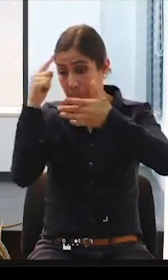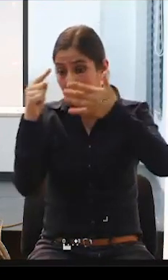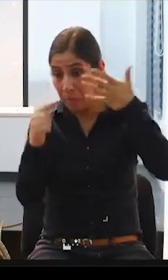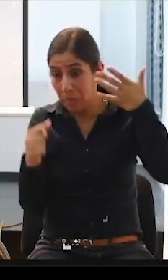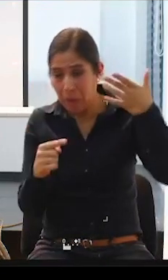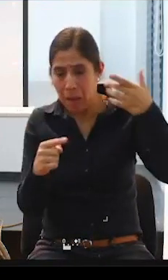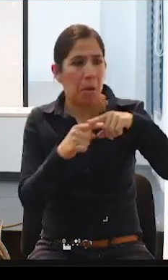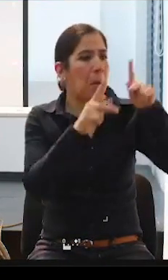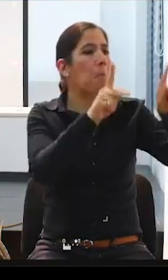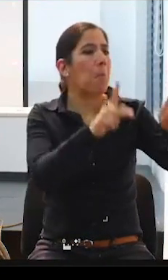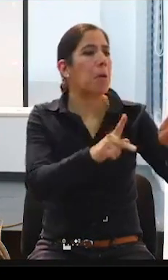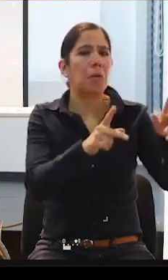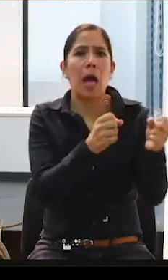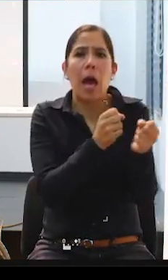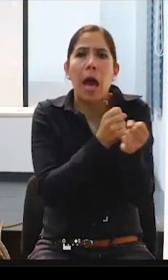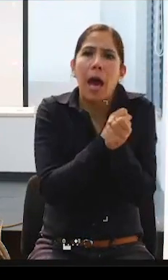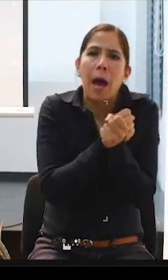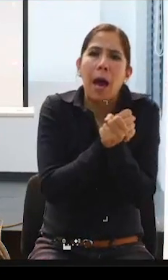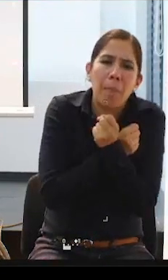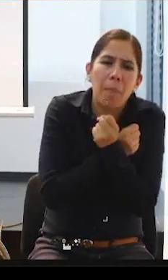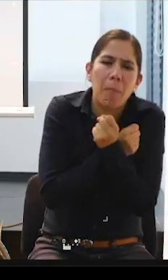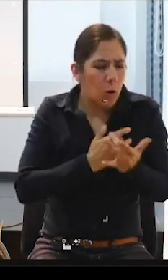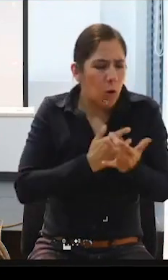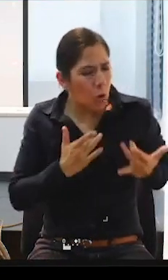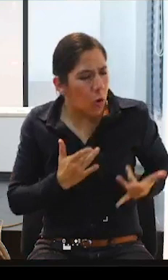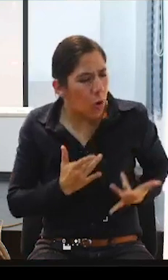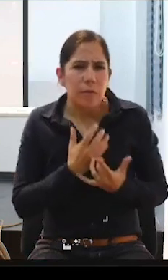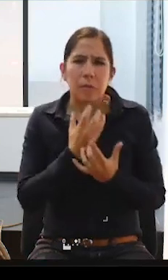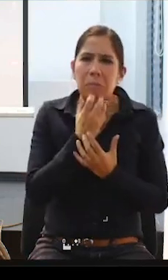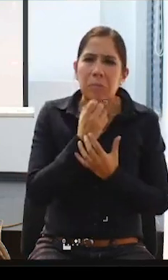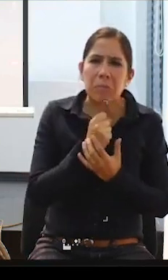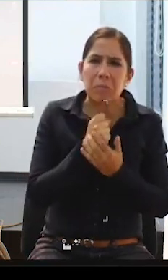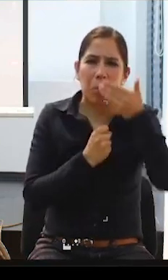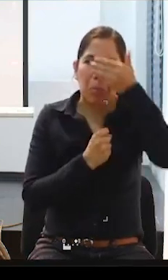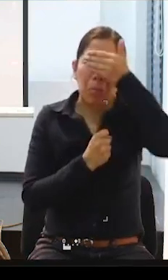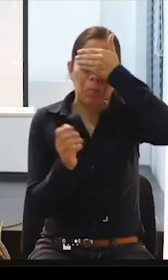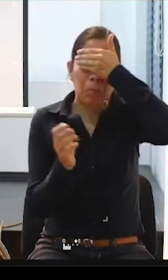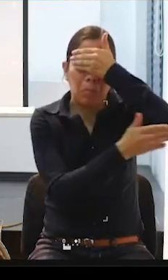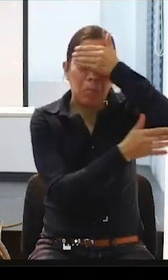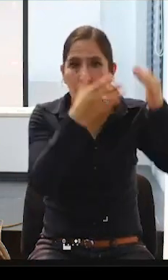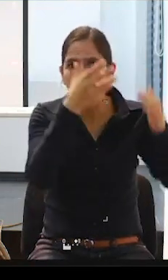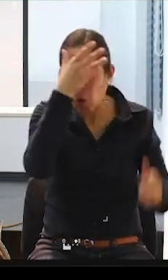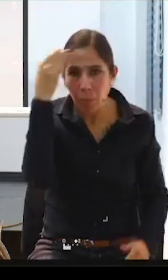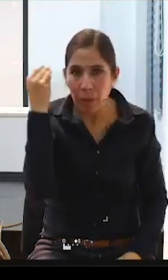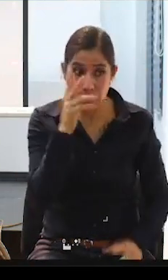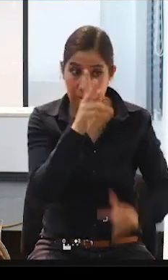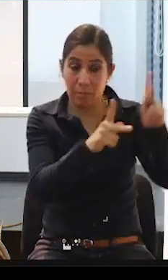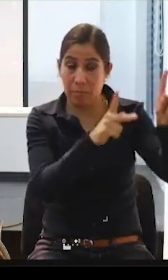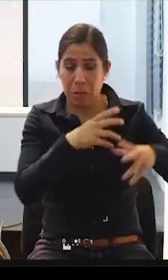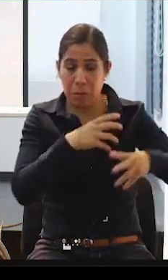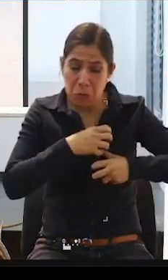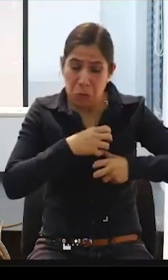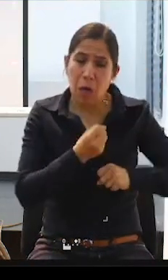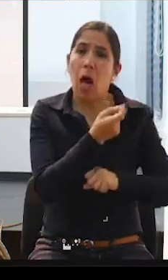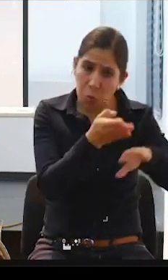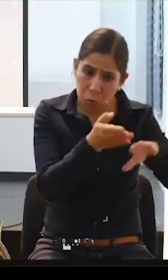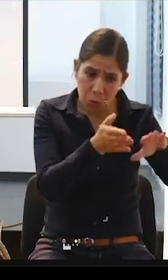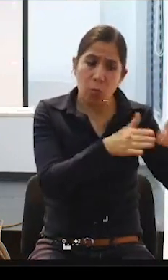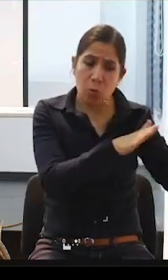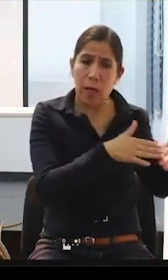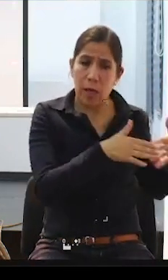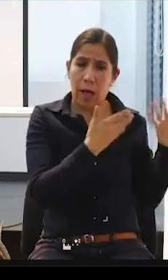afectiva, de proteger realmente a la persona con la que estás trabajando. Entonces,